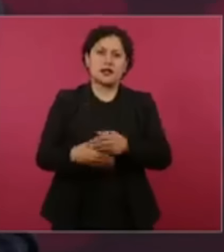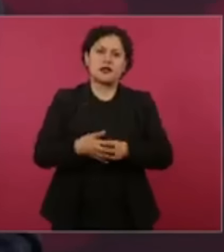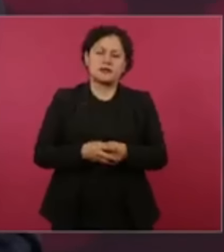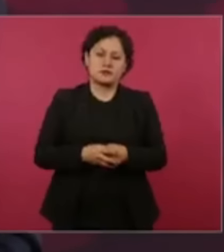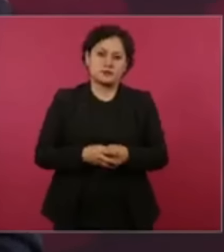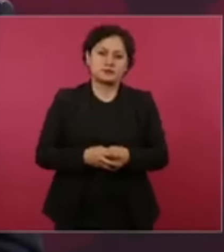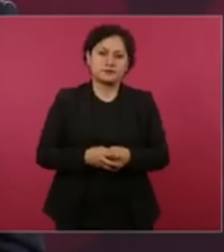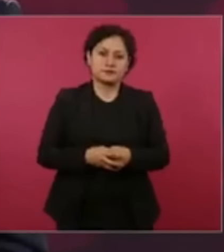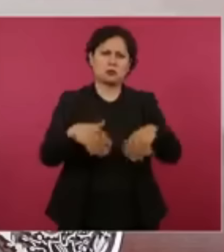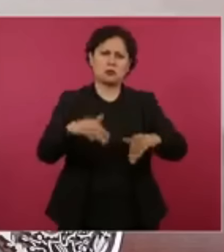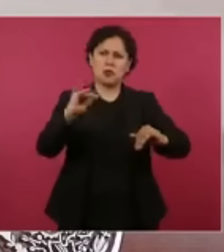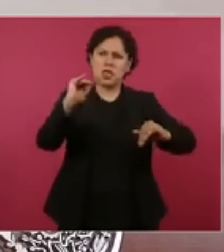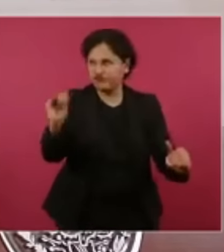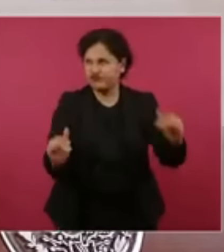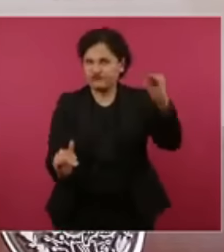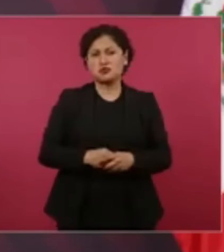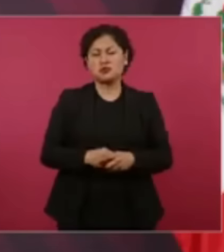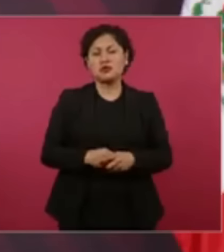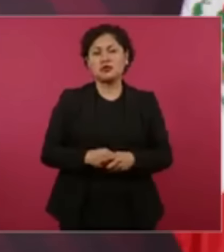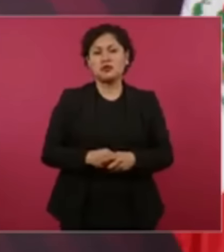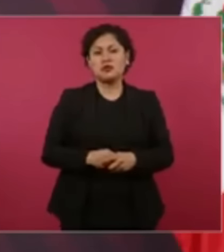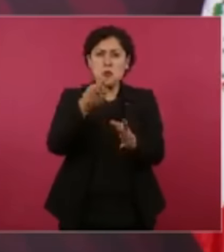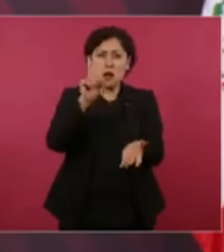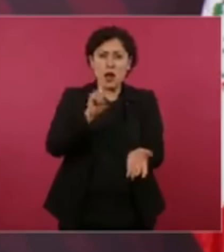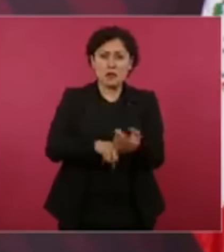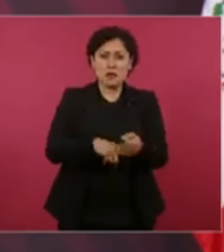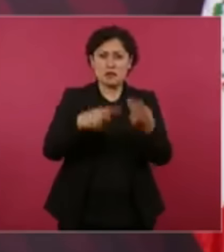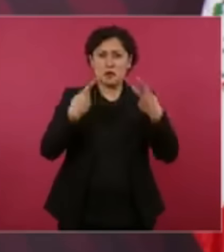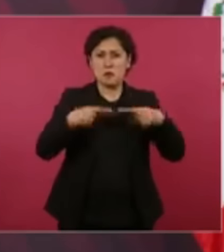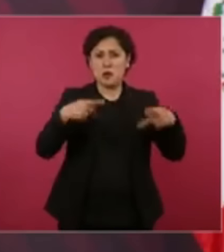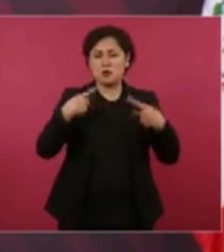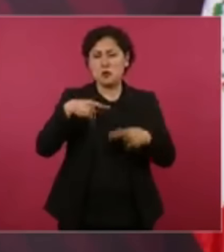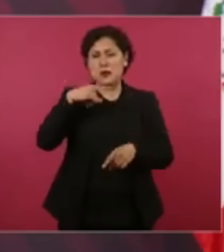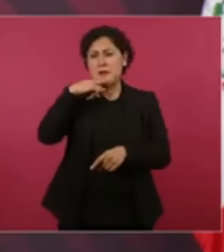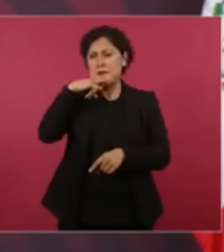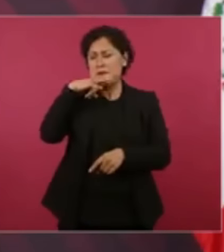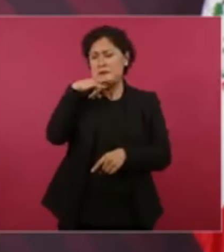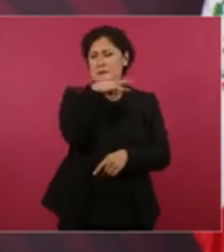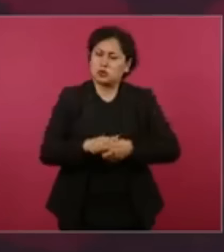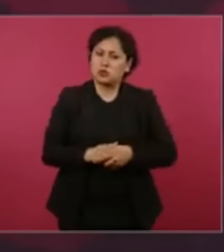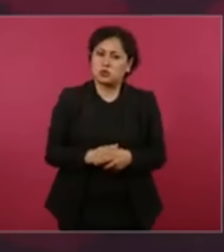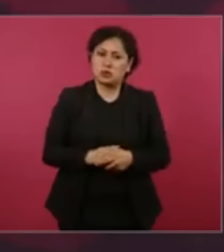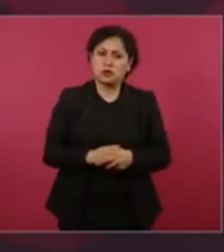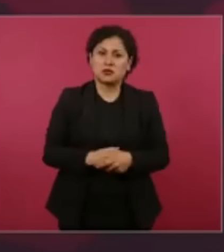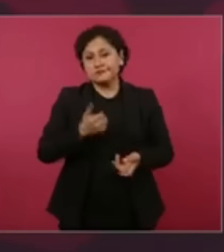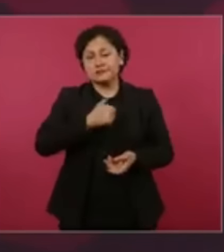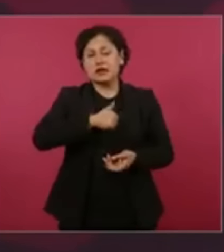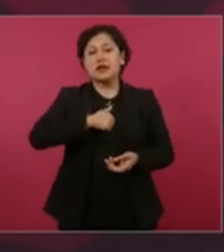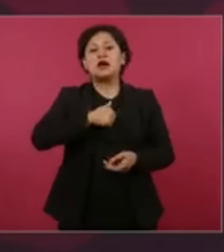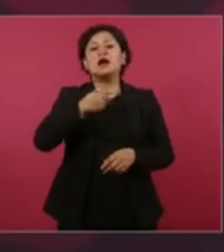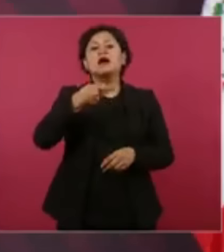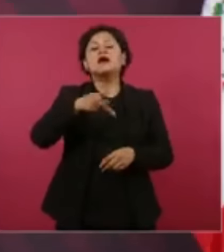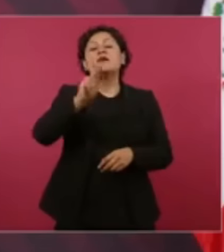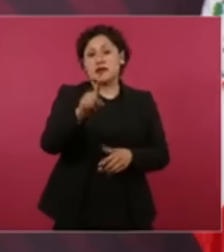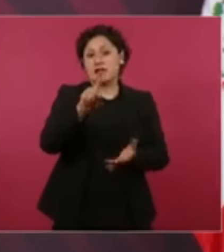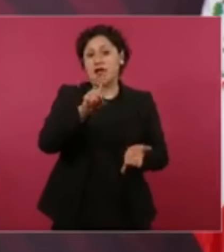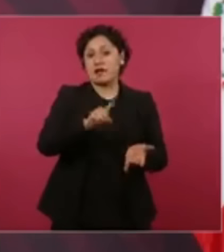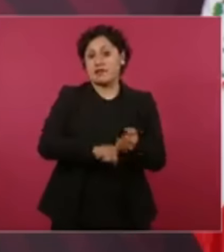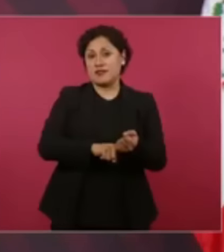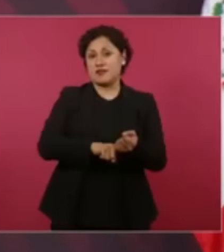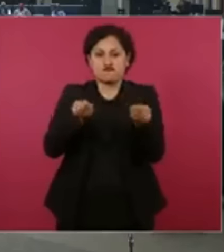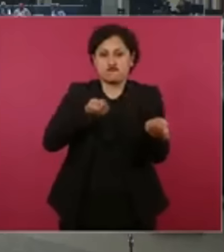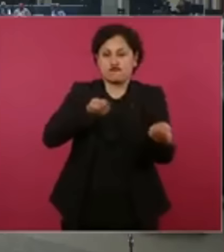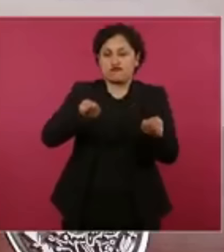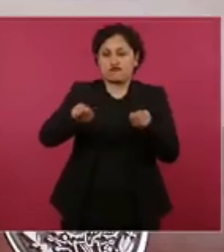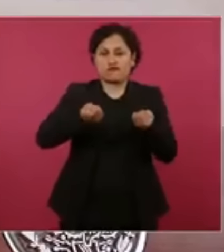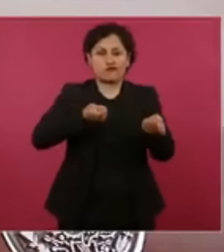desigualdad en el mundo. Hay muchísima hipocresía en el manejo de la política mundial. Pero también muchísimo control de los